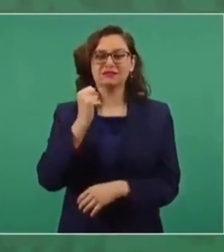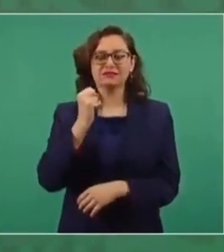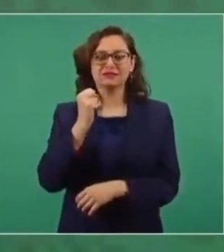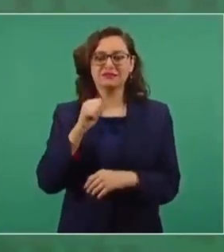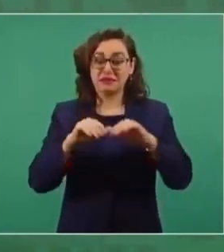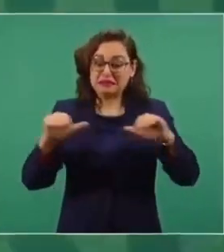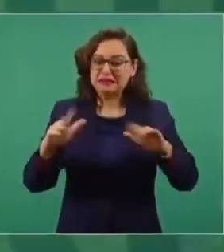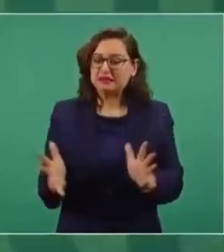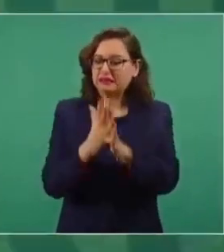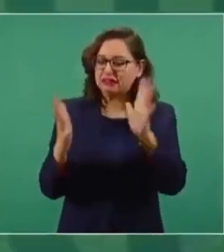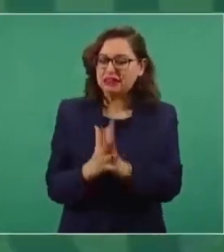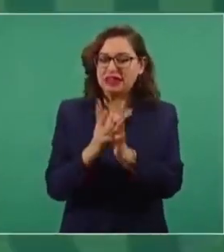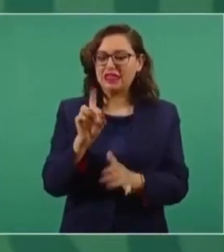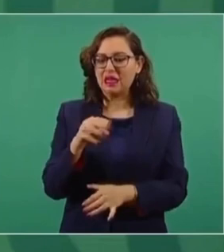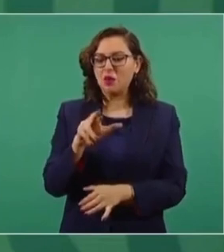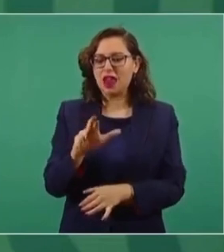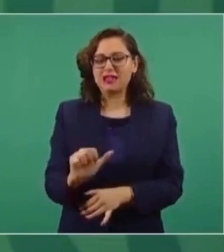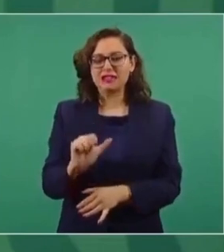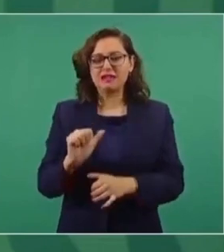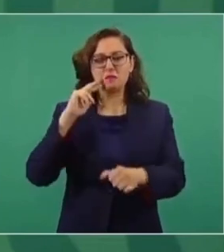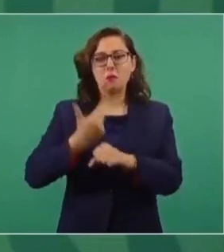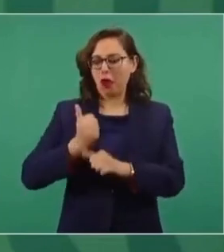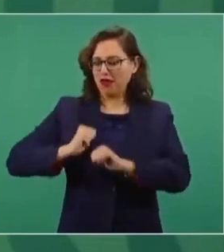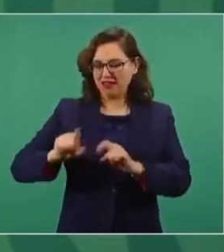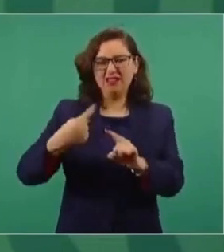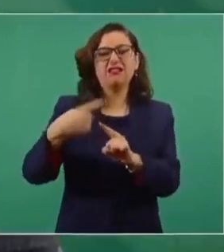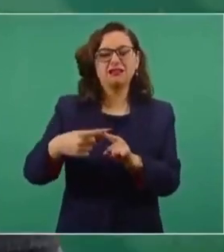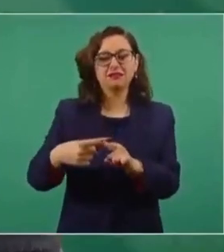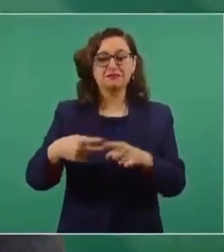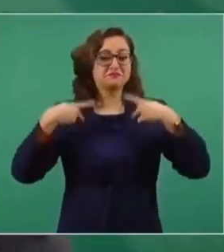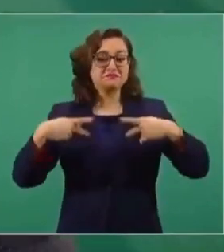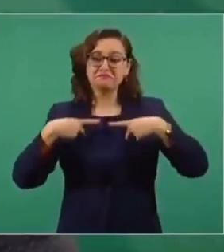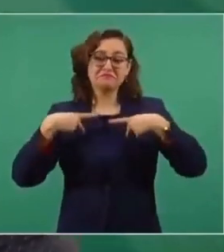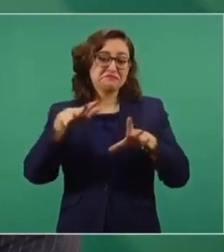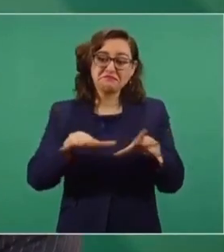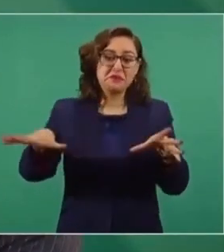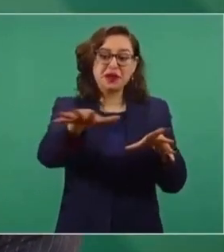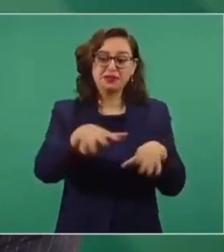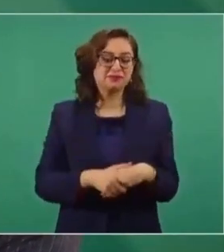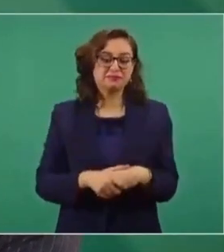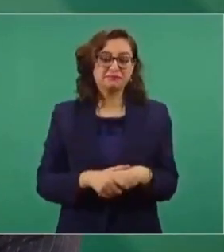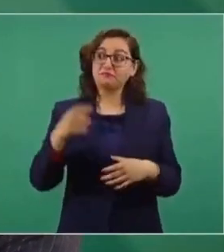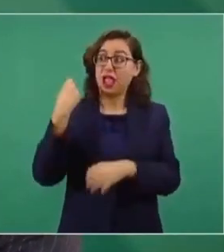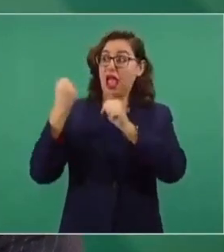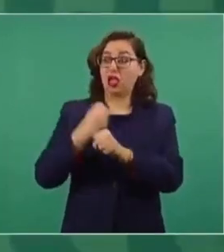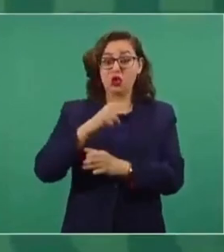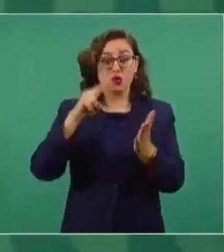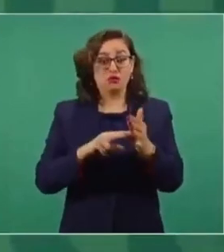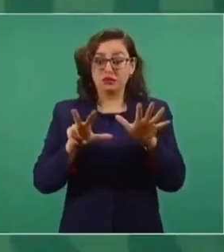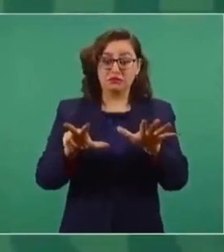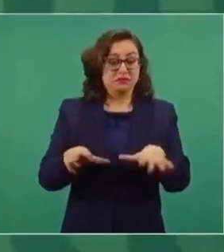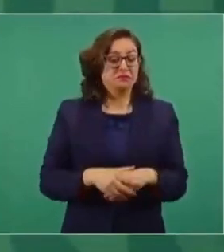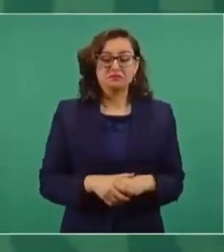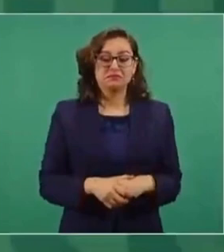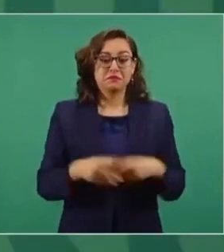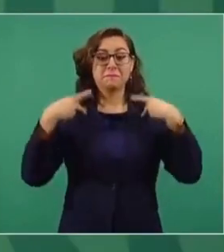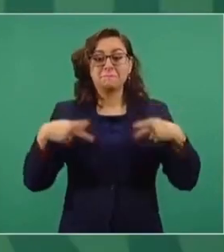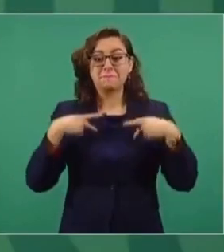democracia la hace valer el pueblo, como sucedió en las elecciones del 18. Es la gente,